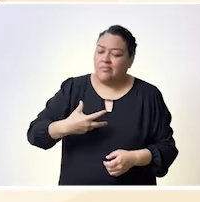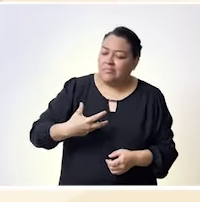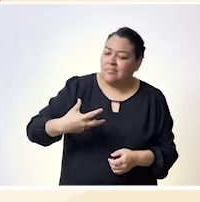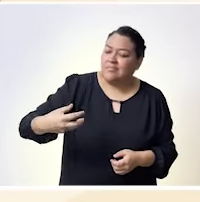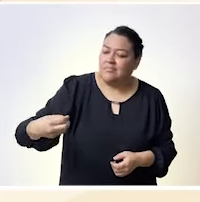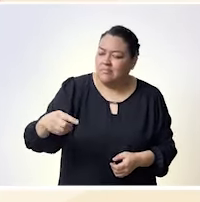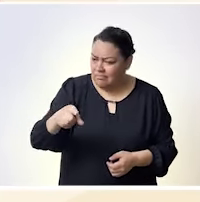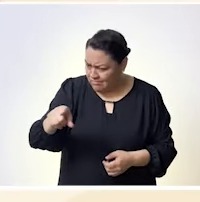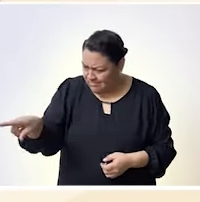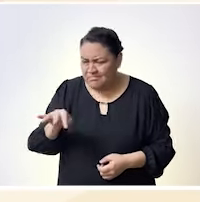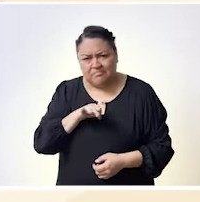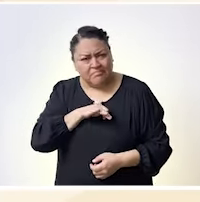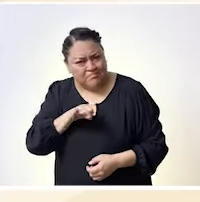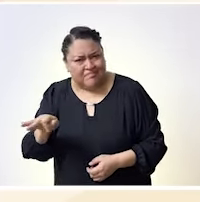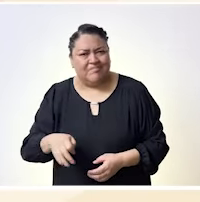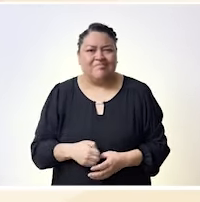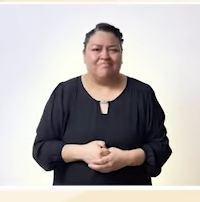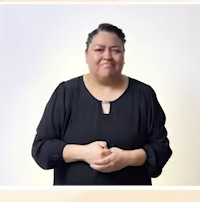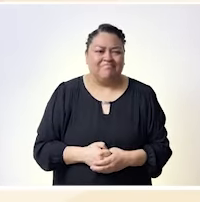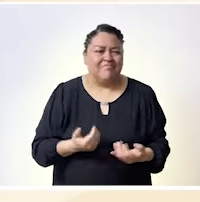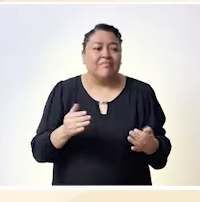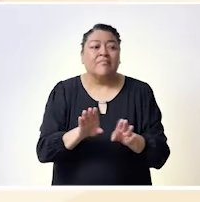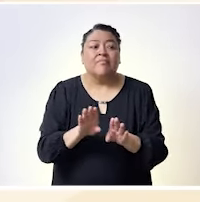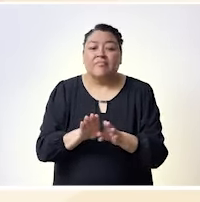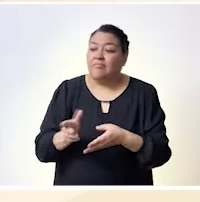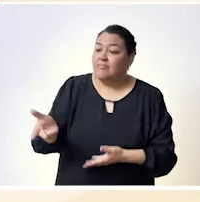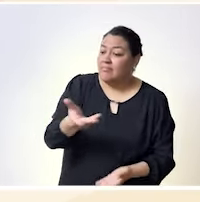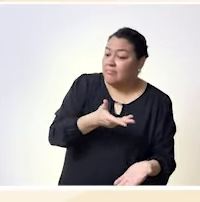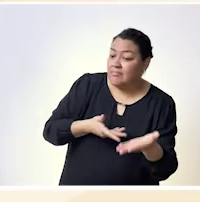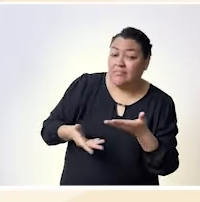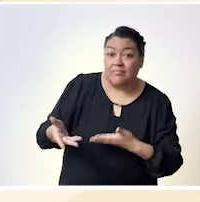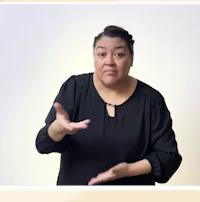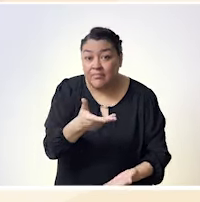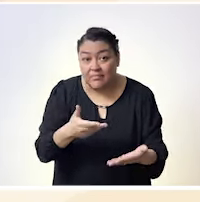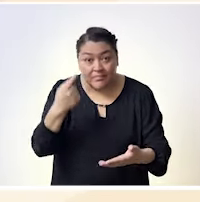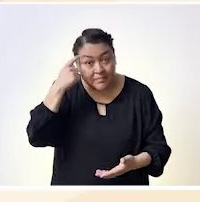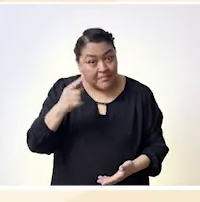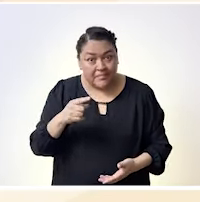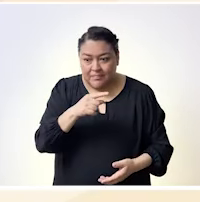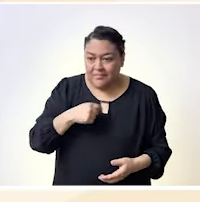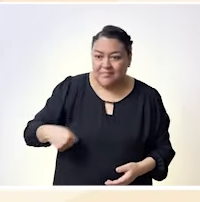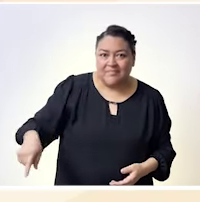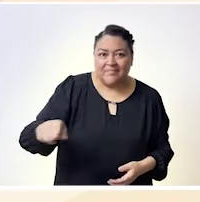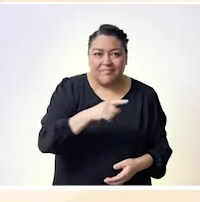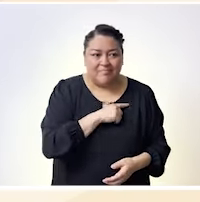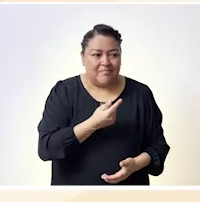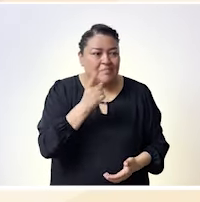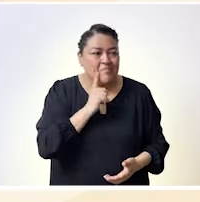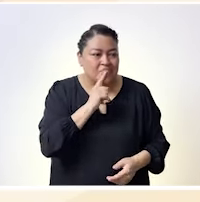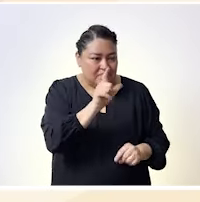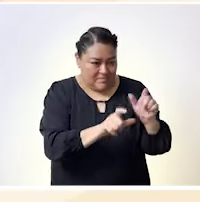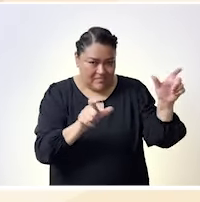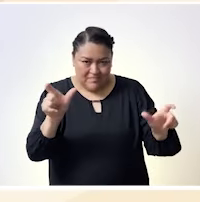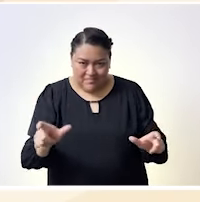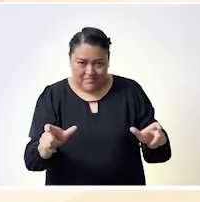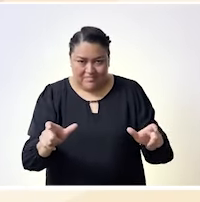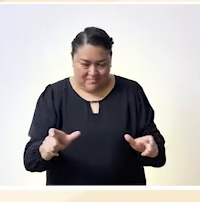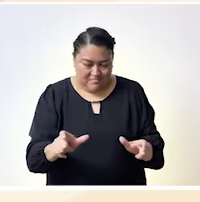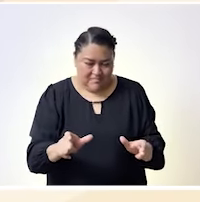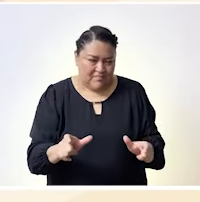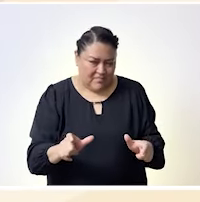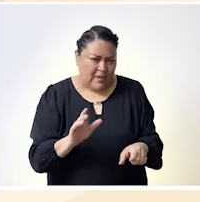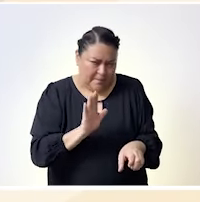muchas gracias claro claro que sí pues bueno parto por supuesto de la experiencia tan rica que justamente aquí se ha